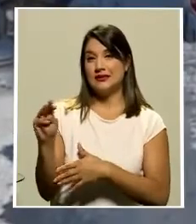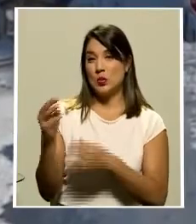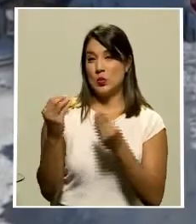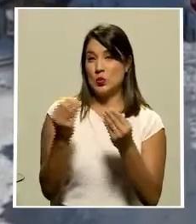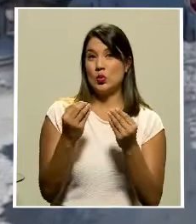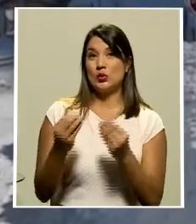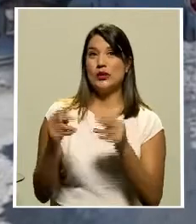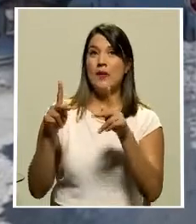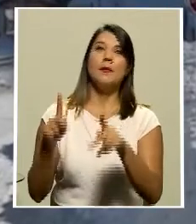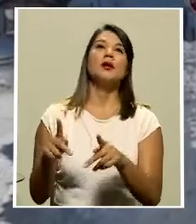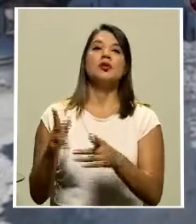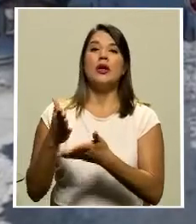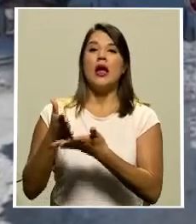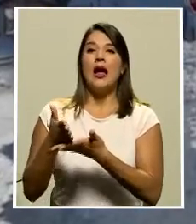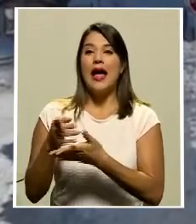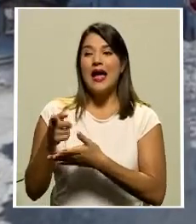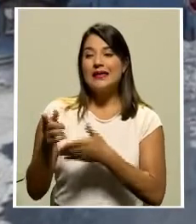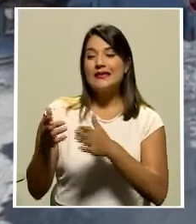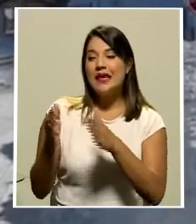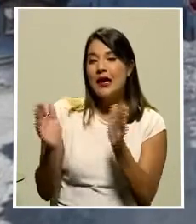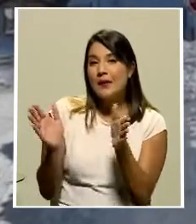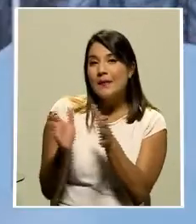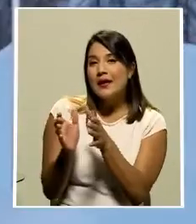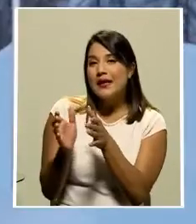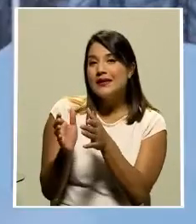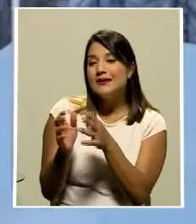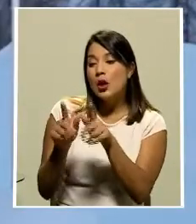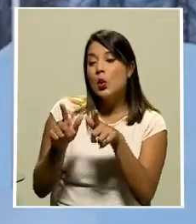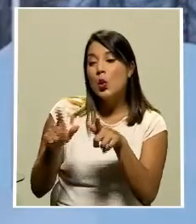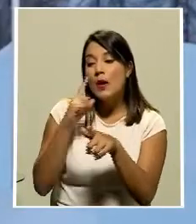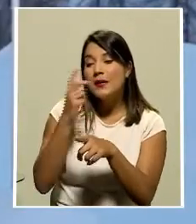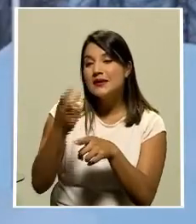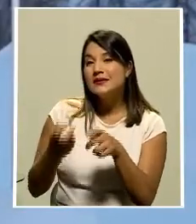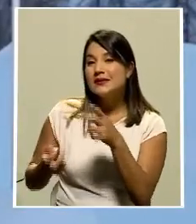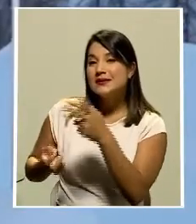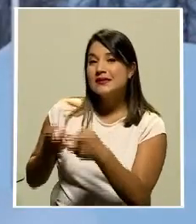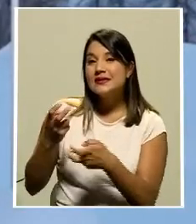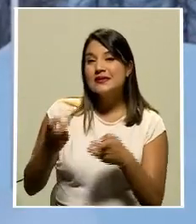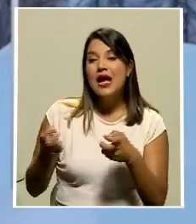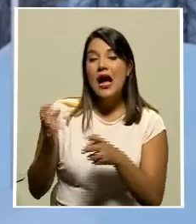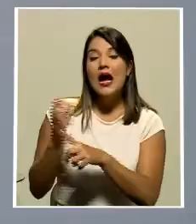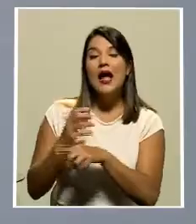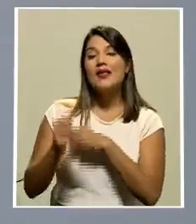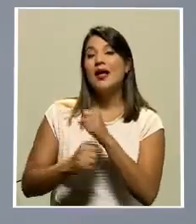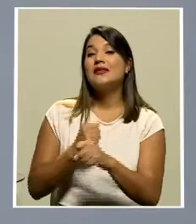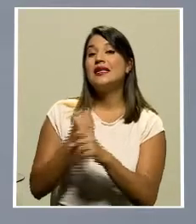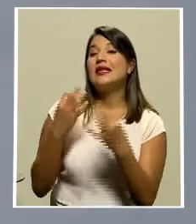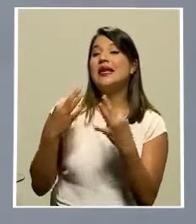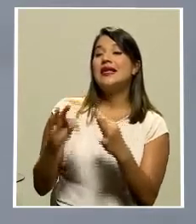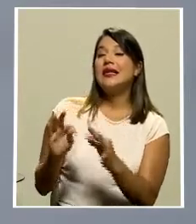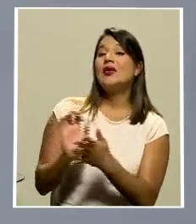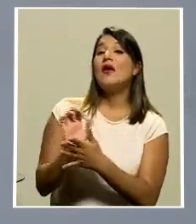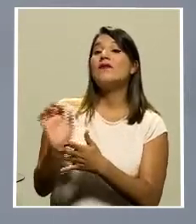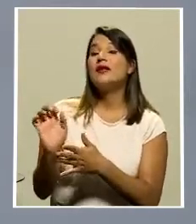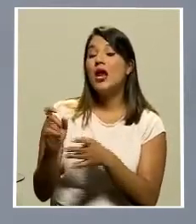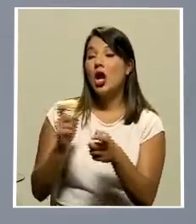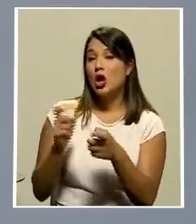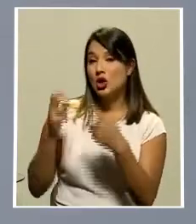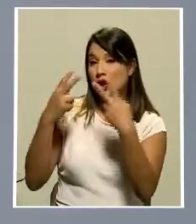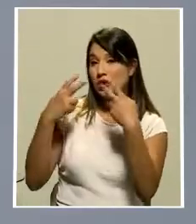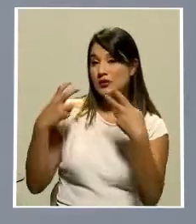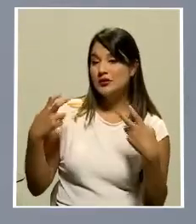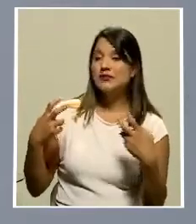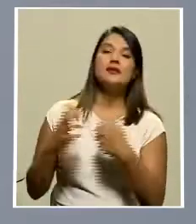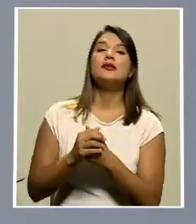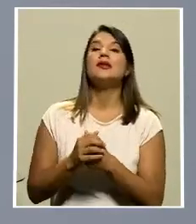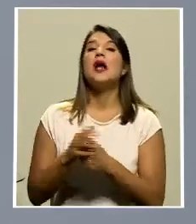de migrantes se detienen en esta pequeña estación de esquí cada año obviamente tratando de evitar el control fronterizo aquí un